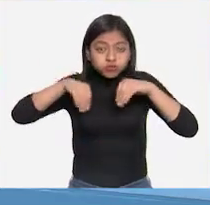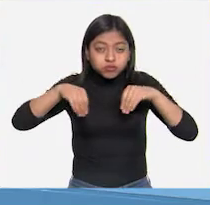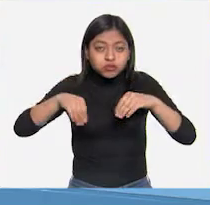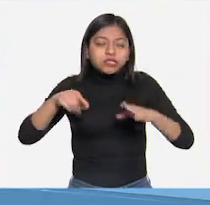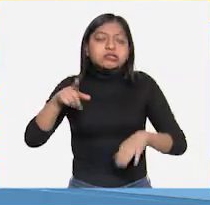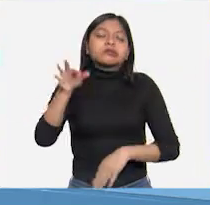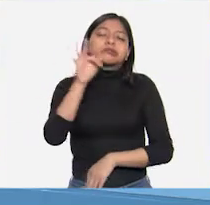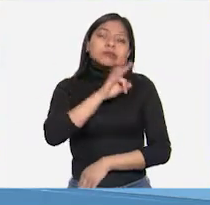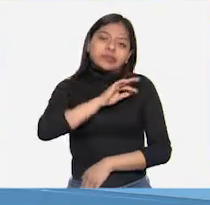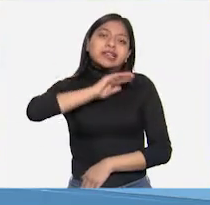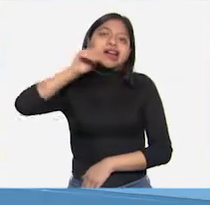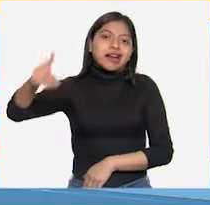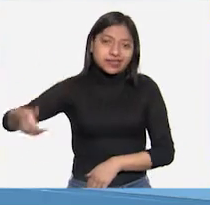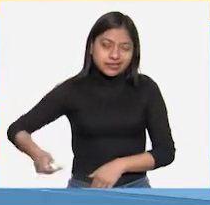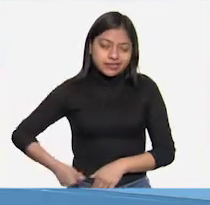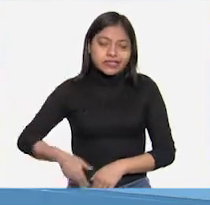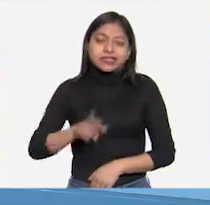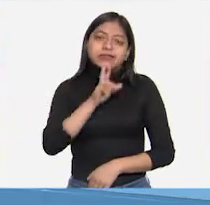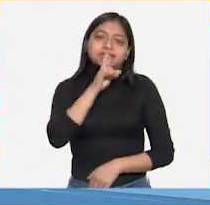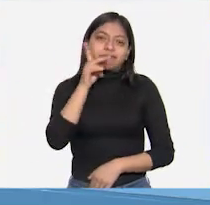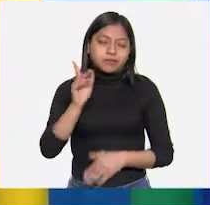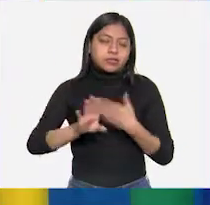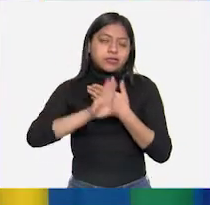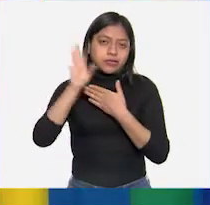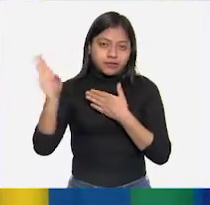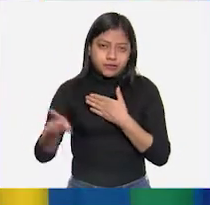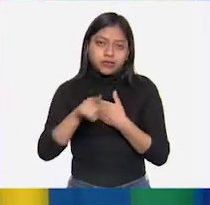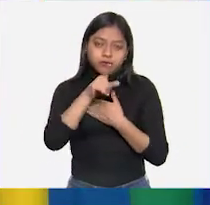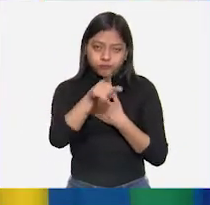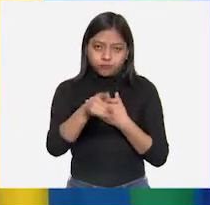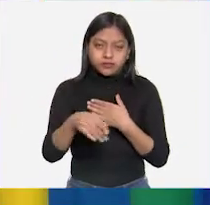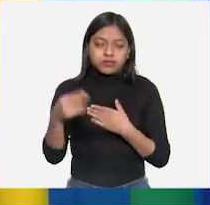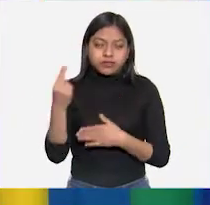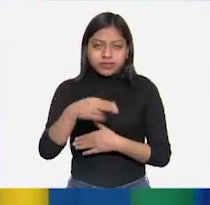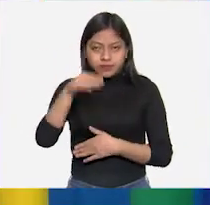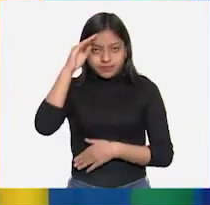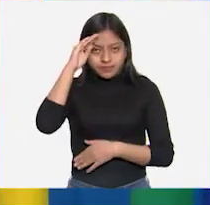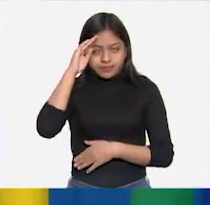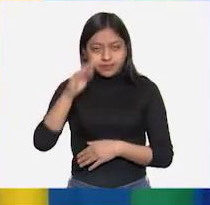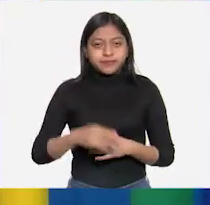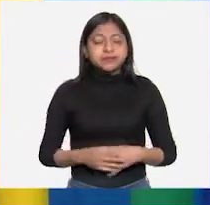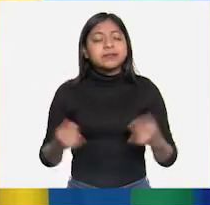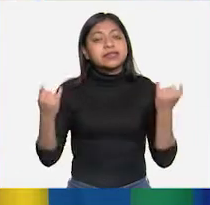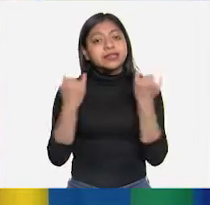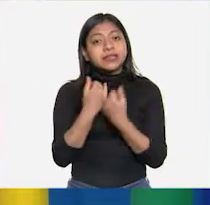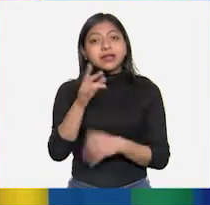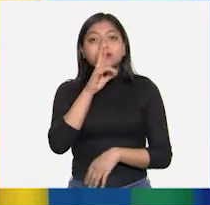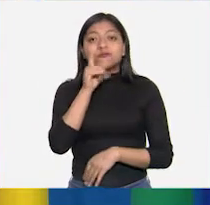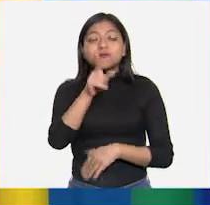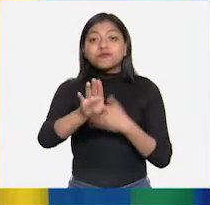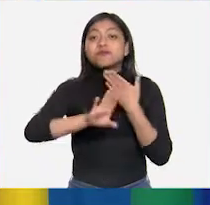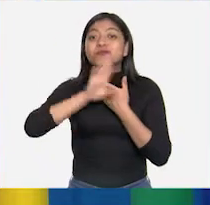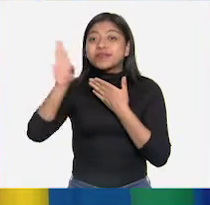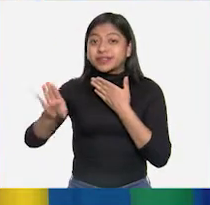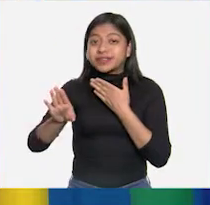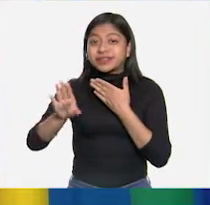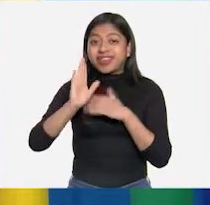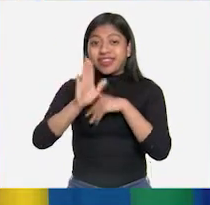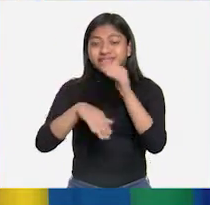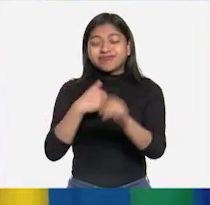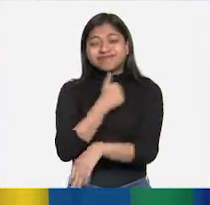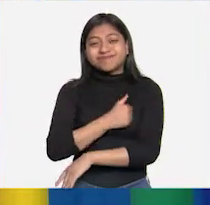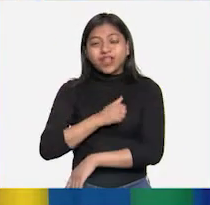también puede implicar riesgos de accidentes. Sí, estoy de acuerdo. Y siempre es mejor prevenir que